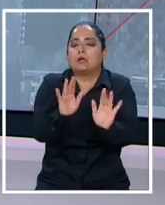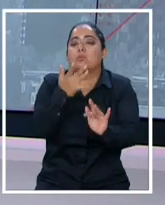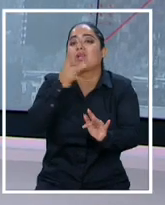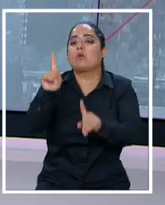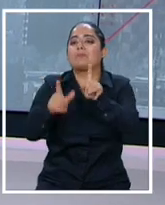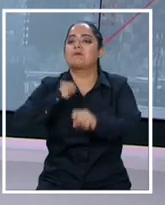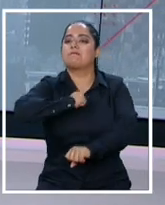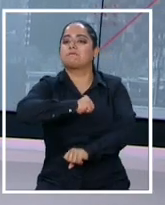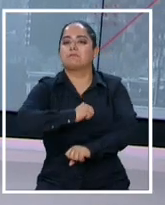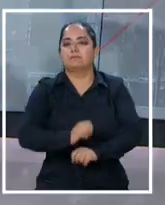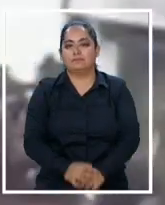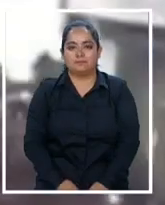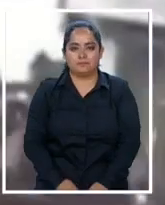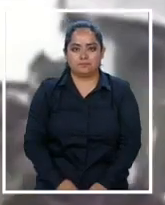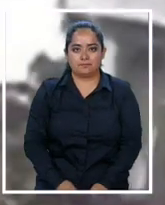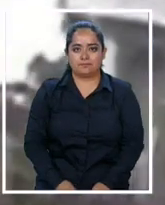rechazo.